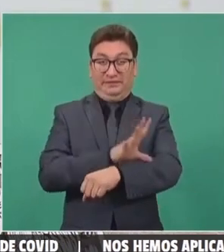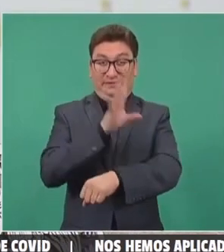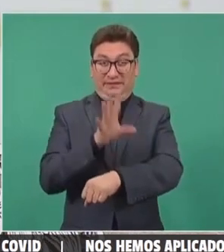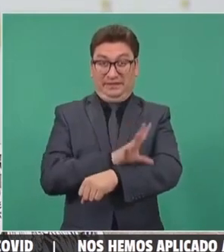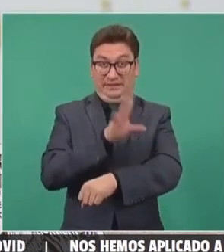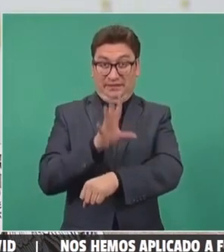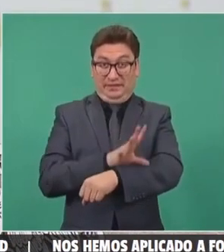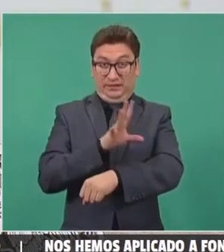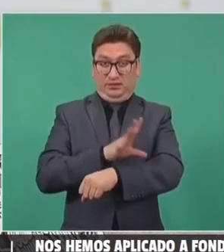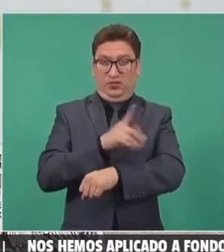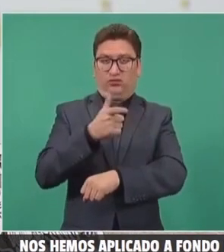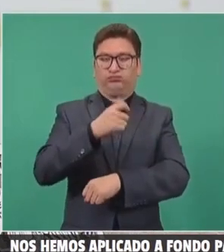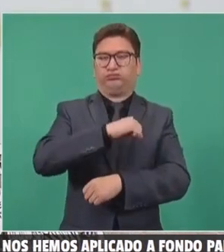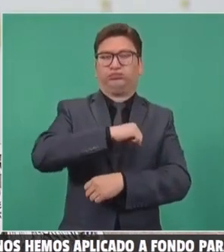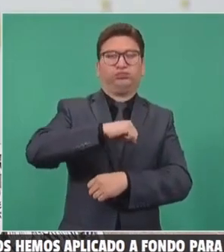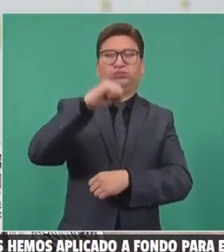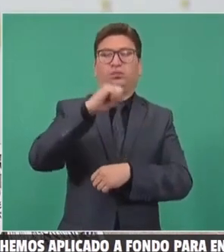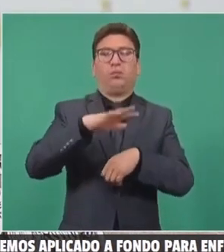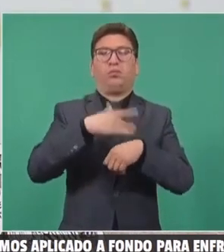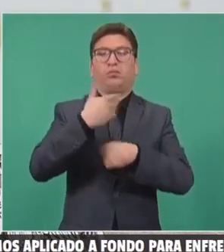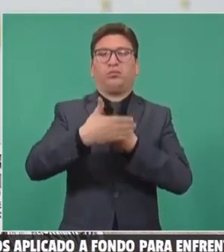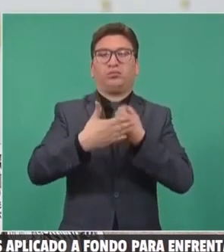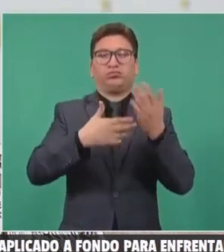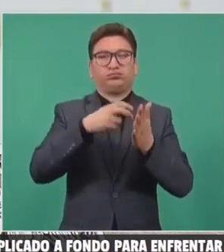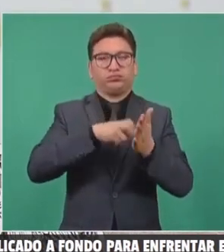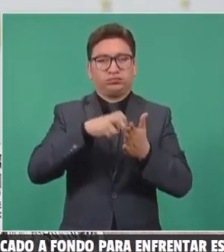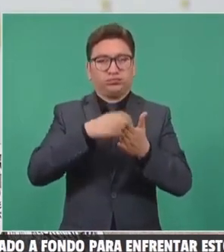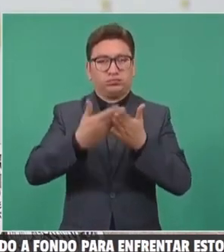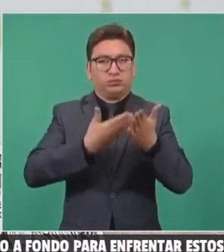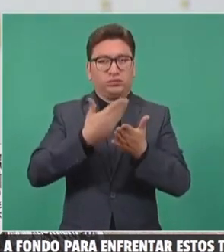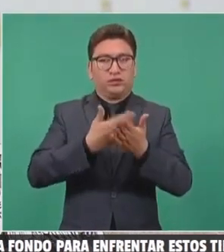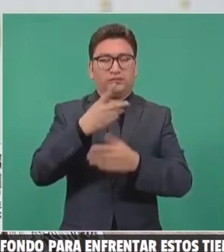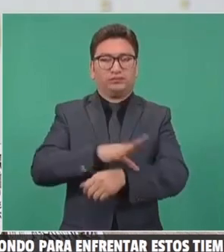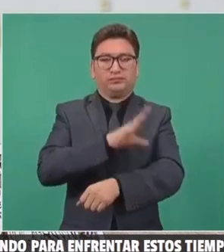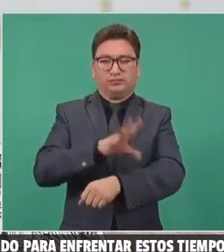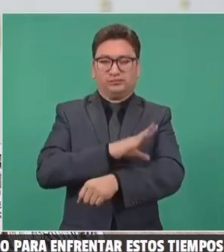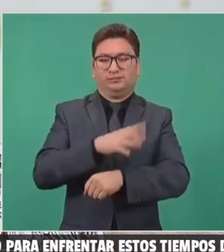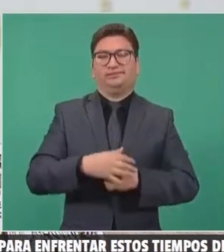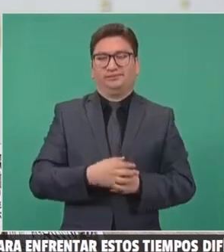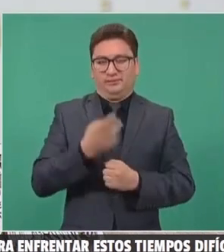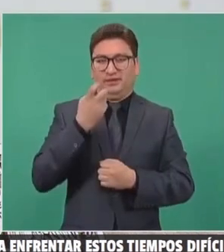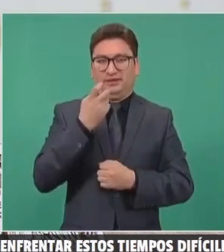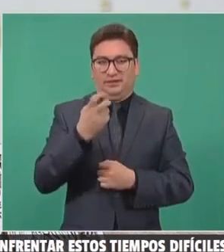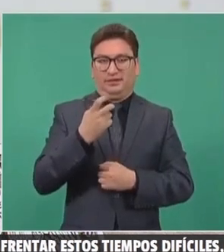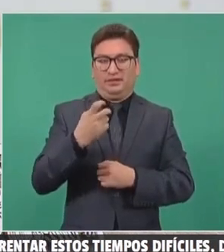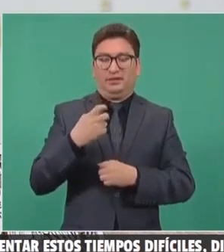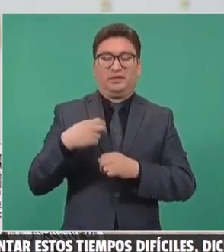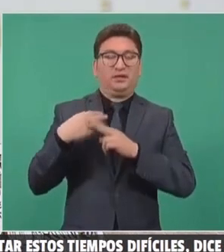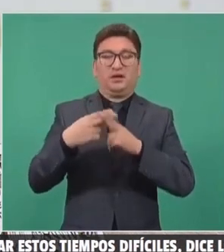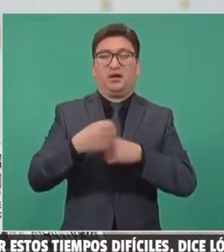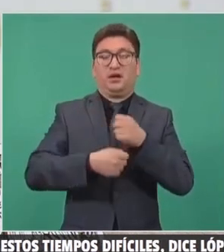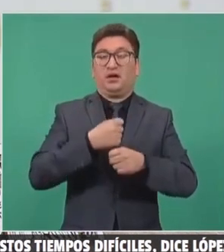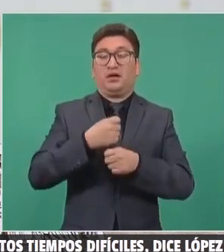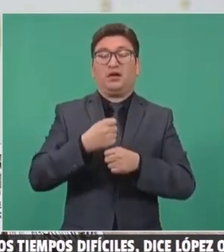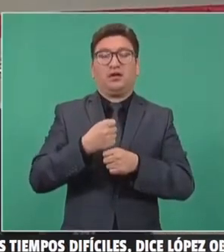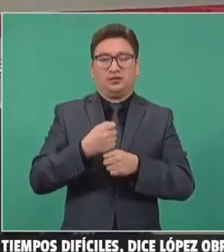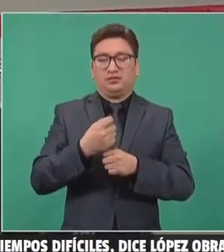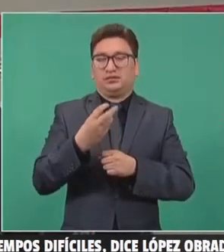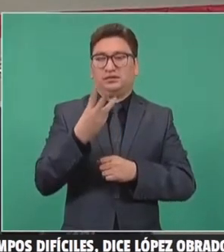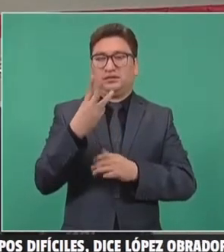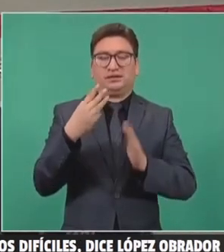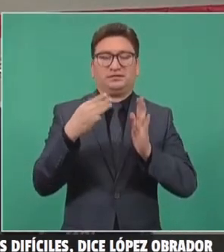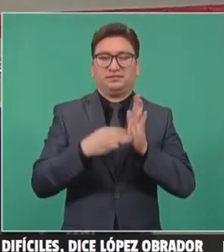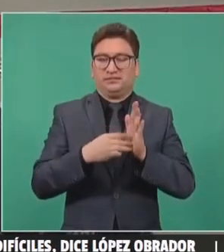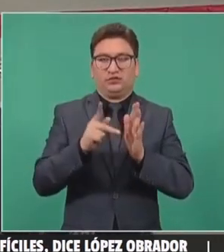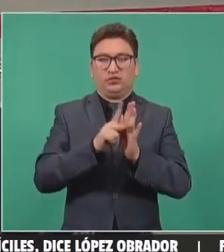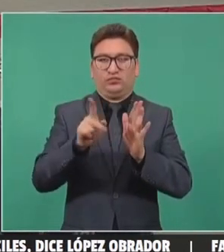aumentarían si se aprueba la reforma eléctrica. En el año publicaron más de tres mil notas sobre